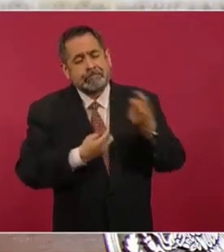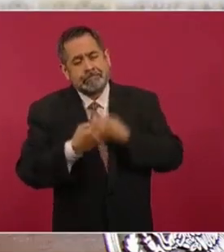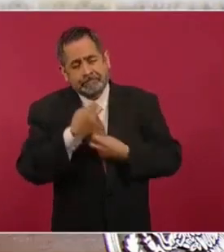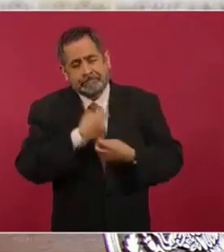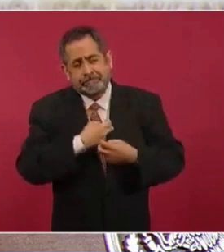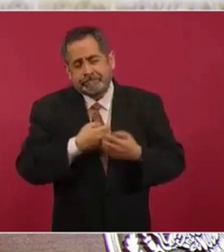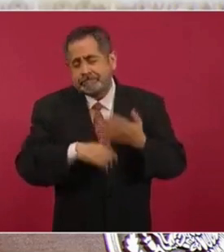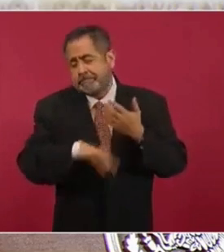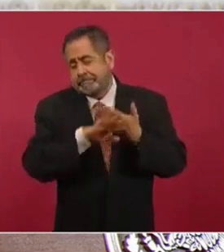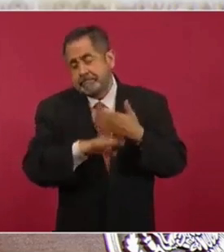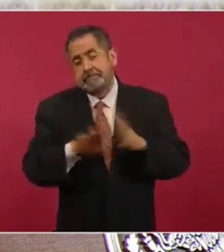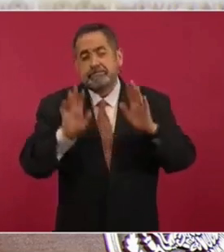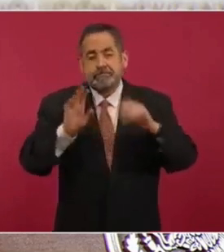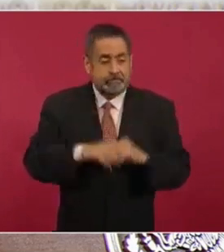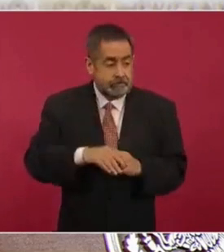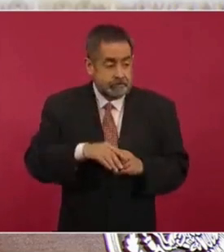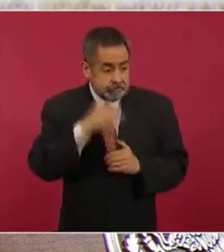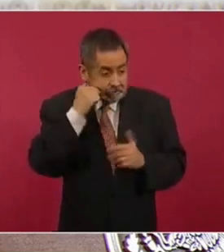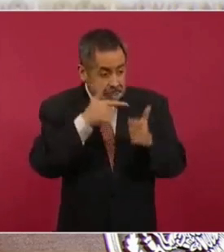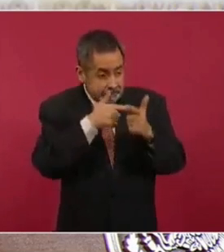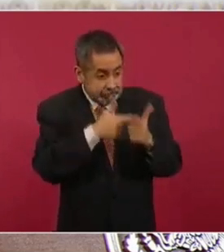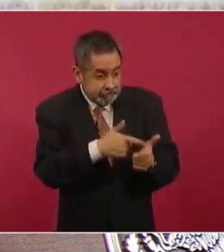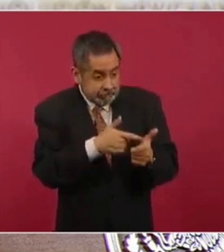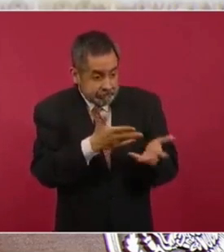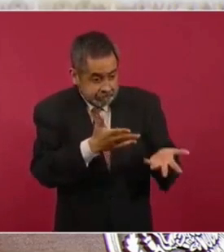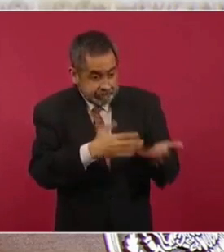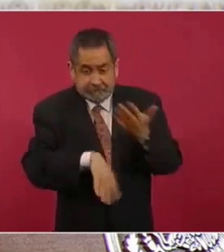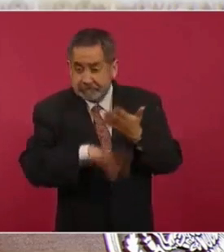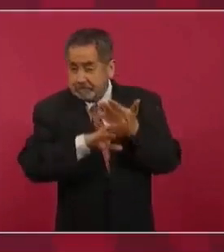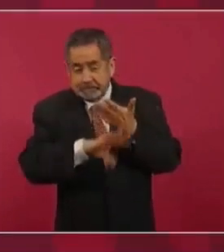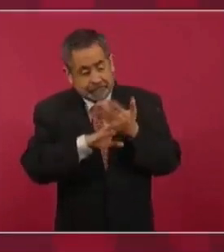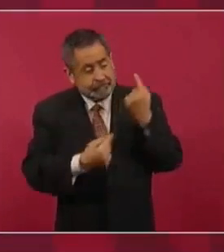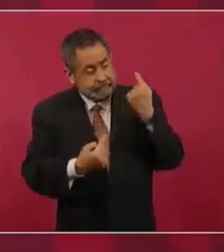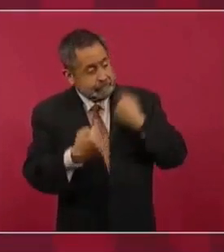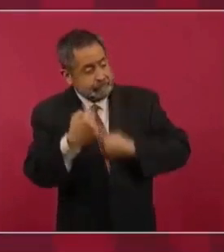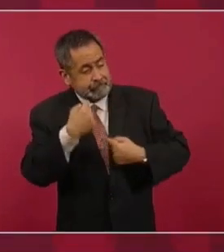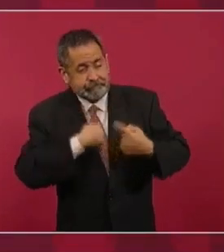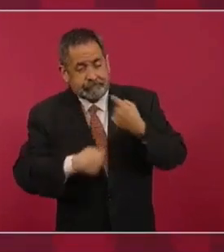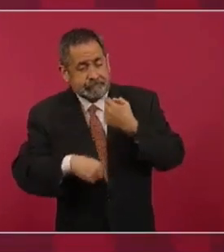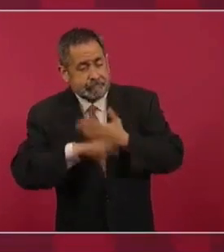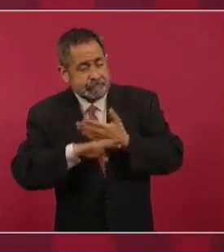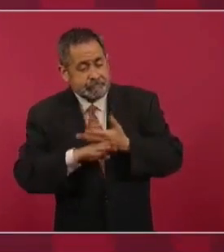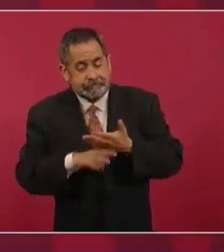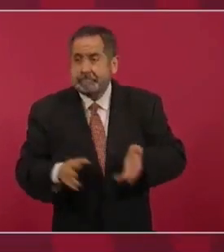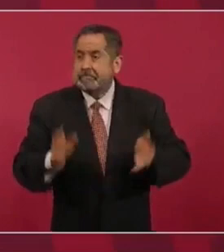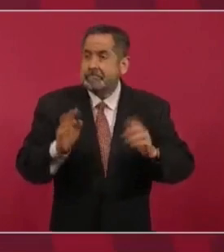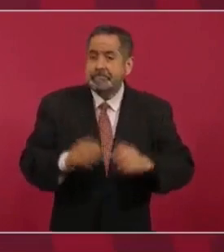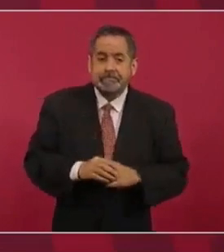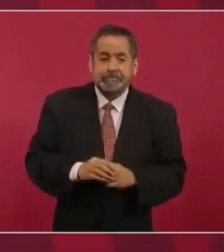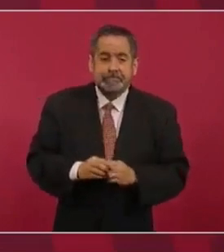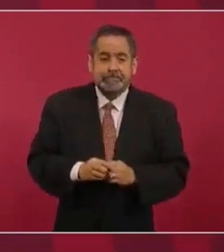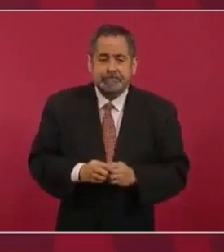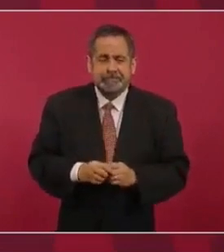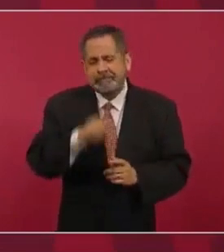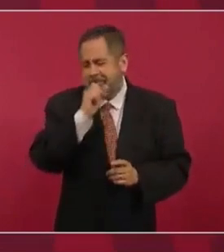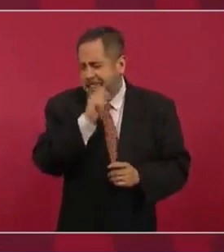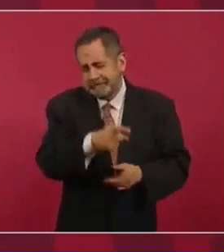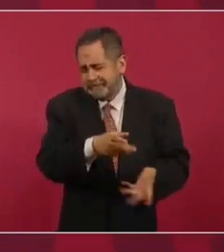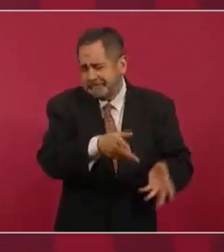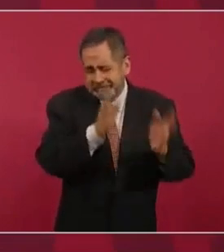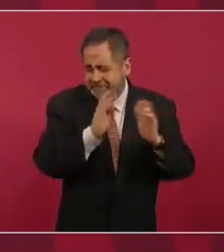si optan por eso, pues también